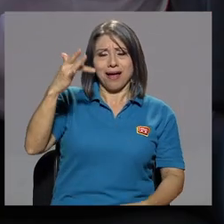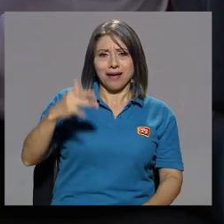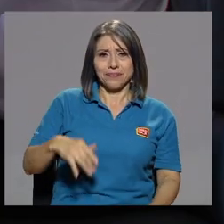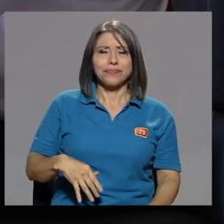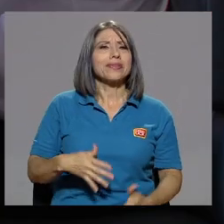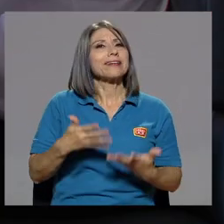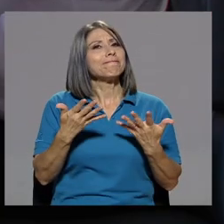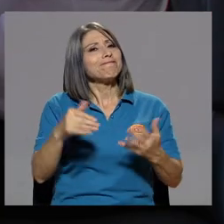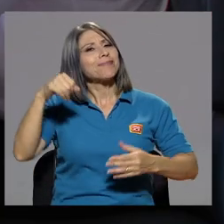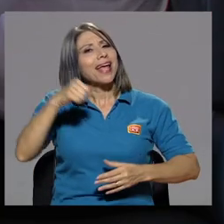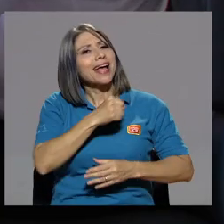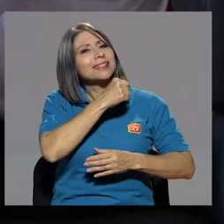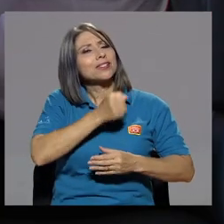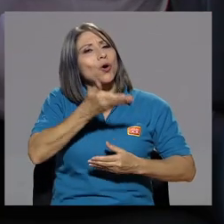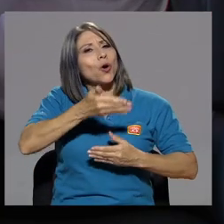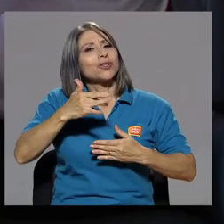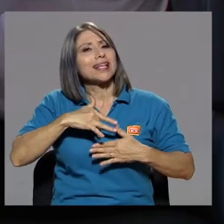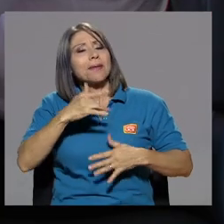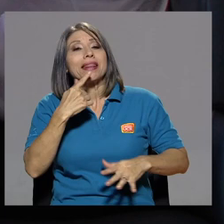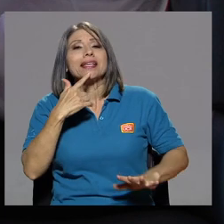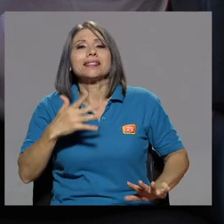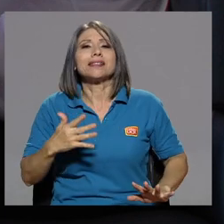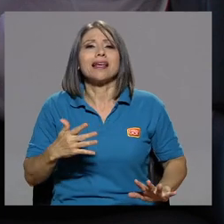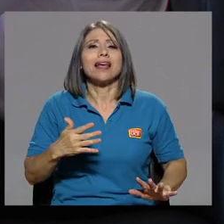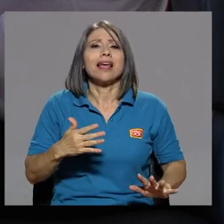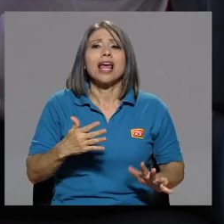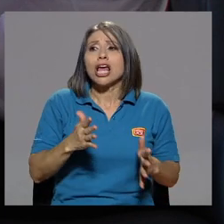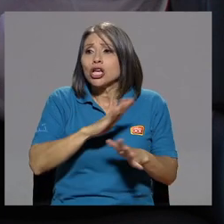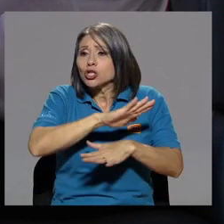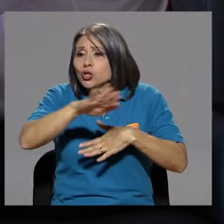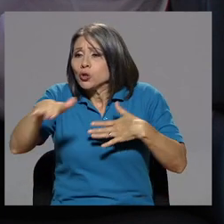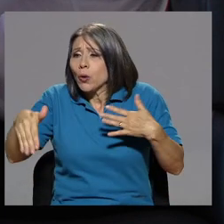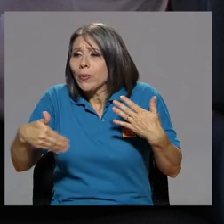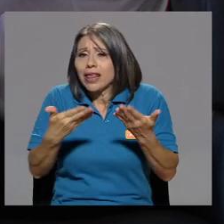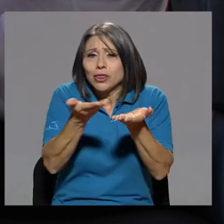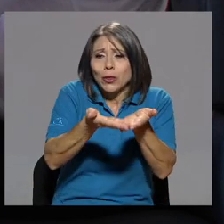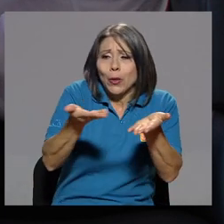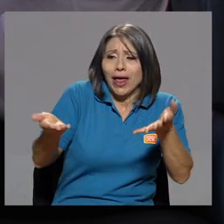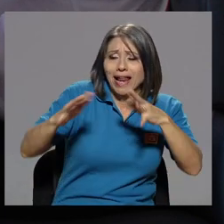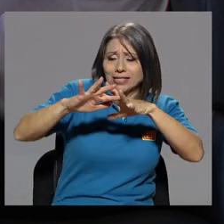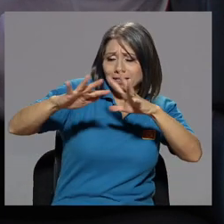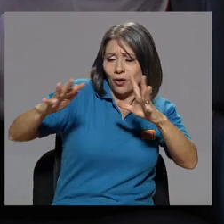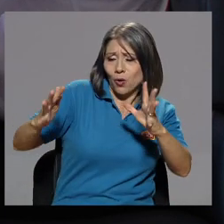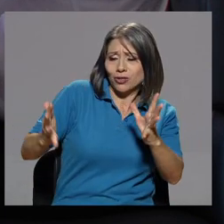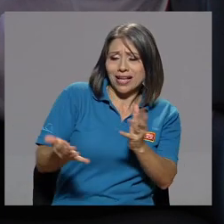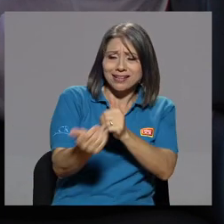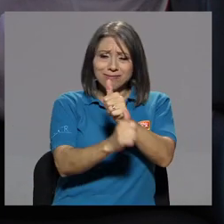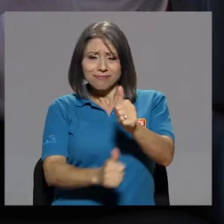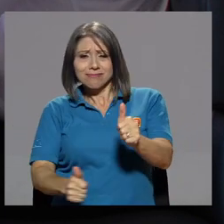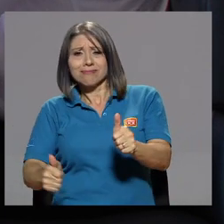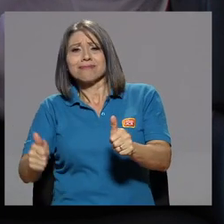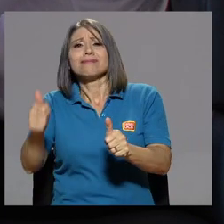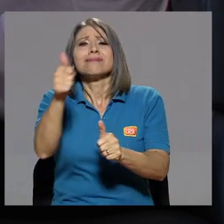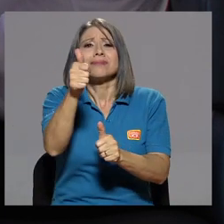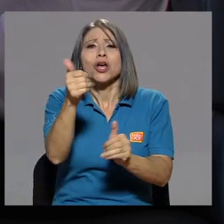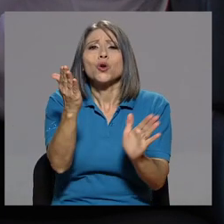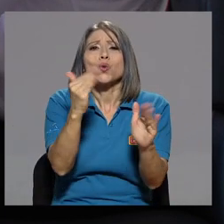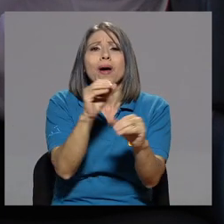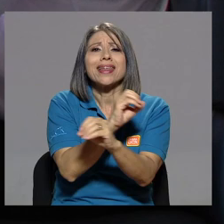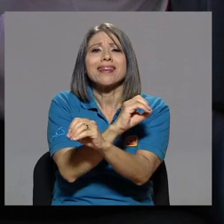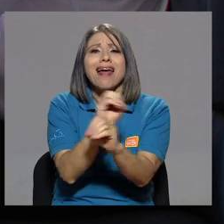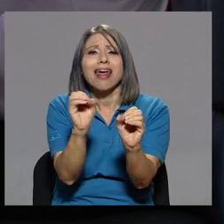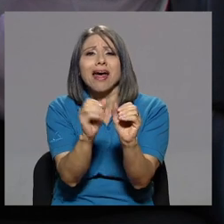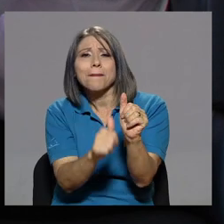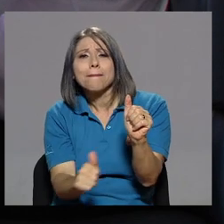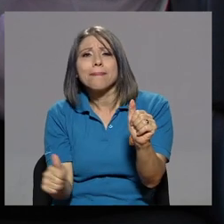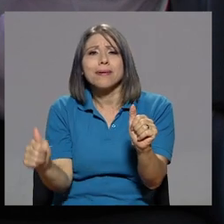Es que Cosas del alma dice, sobre todas las cosas del mundo no hay nada primero que tú. Y